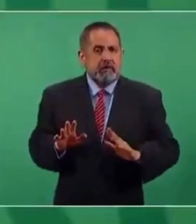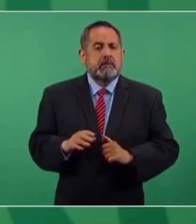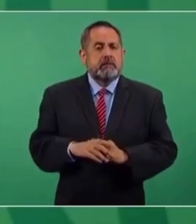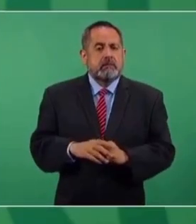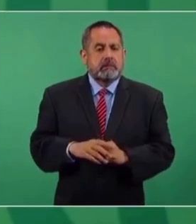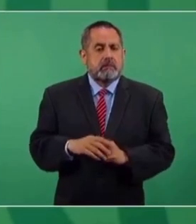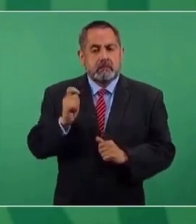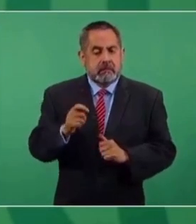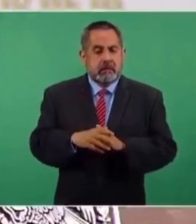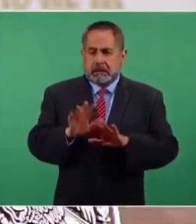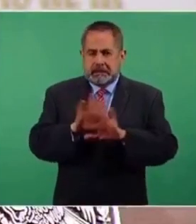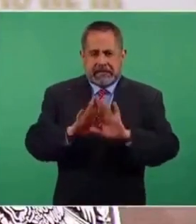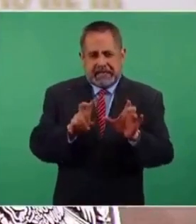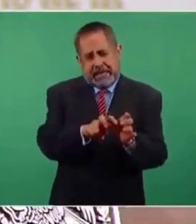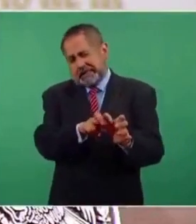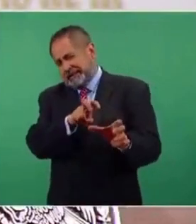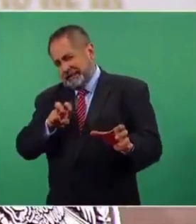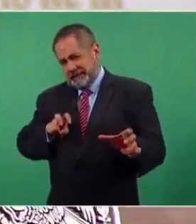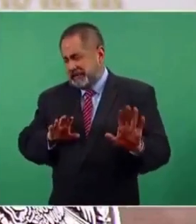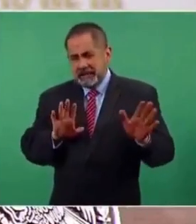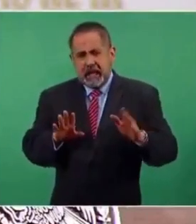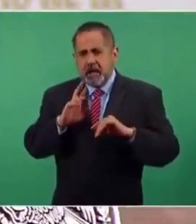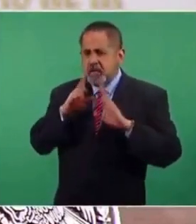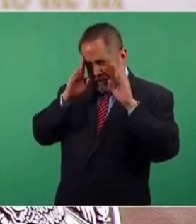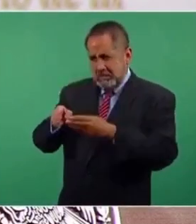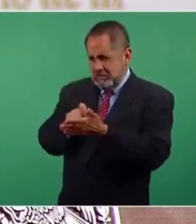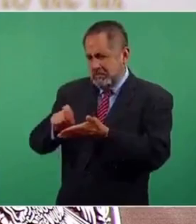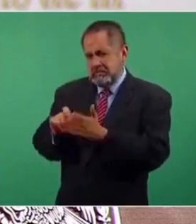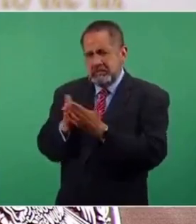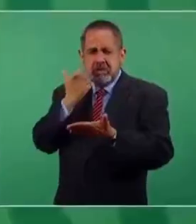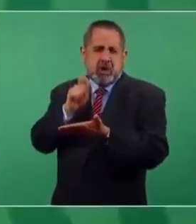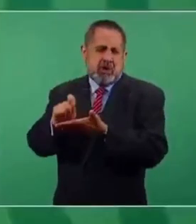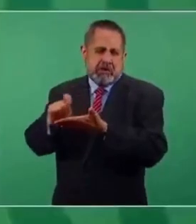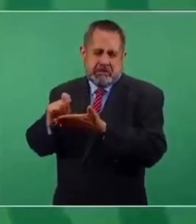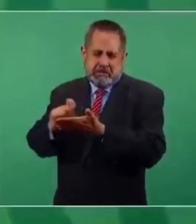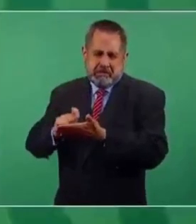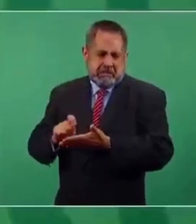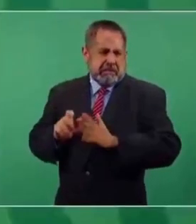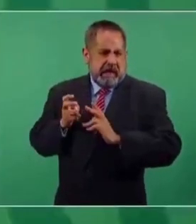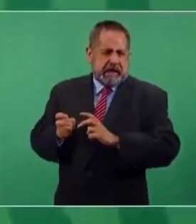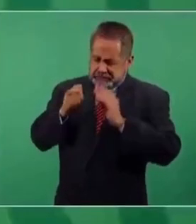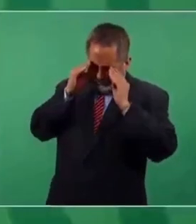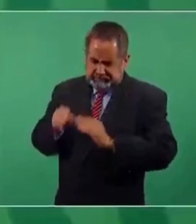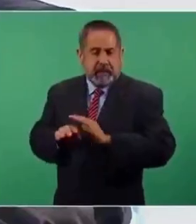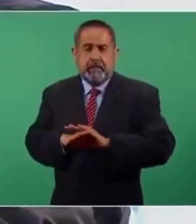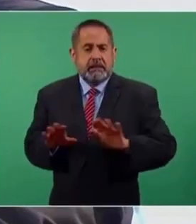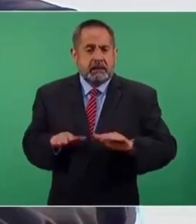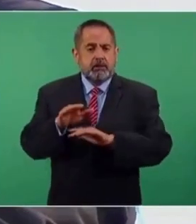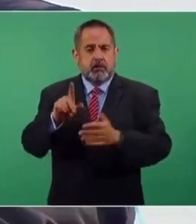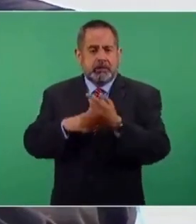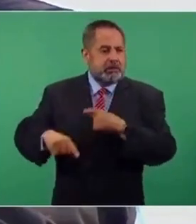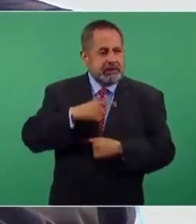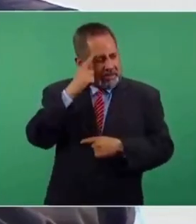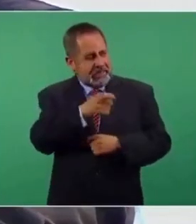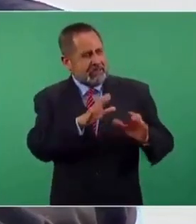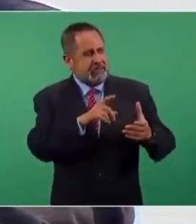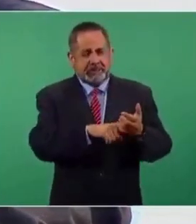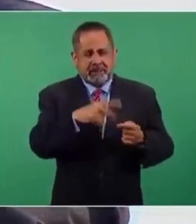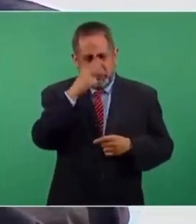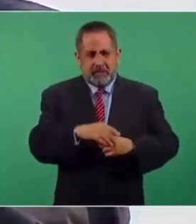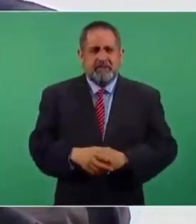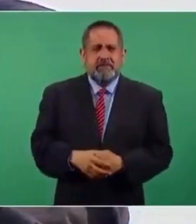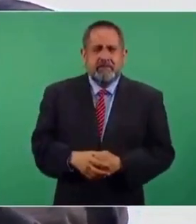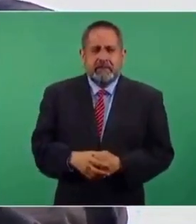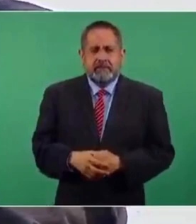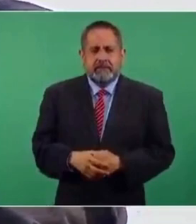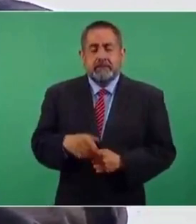alejarme por completo voy a escribir en un libro pendiente sobre el pensamiento conservador en México. ¿La